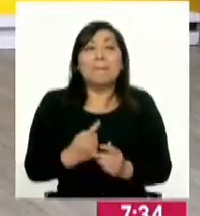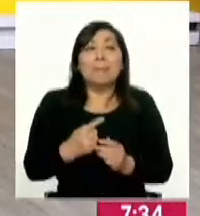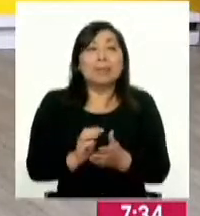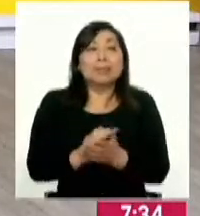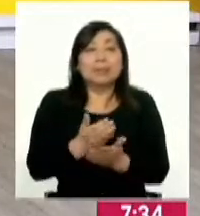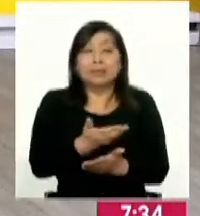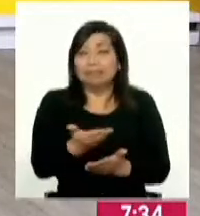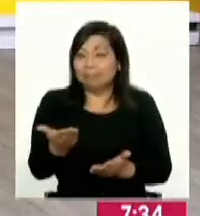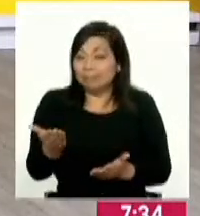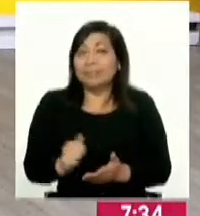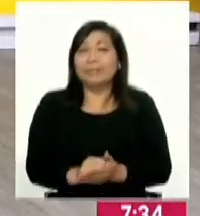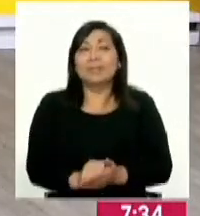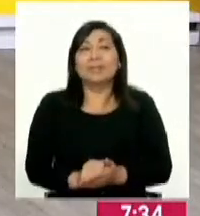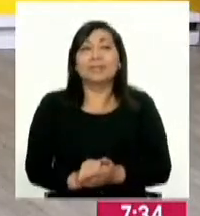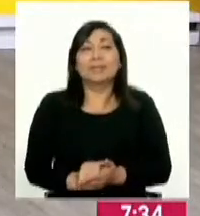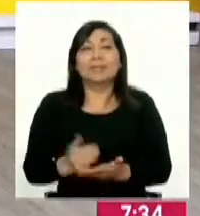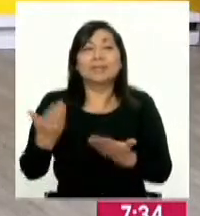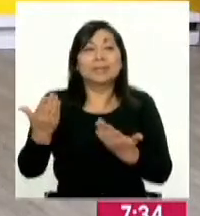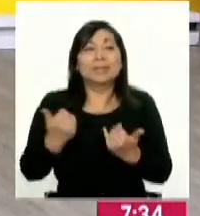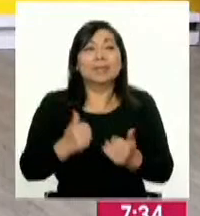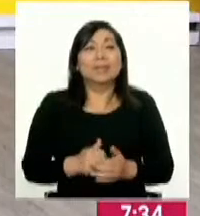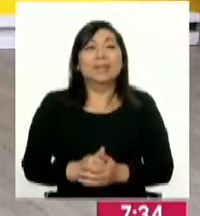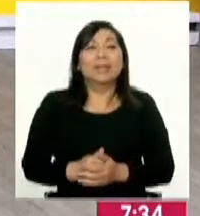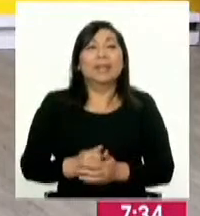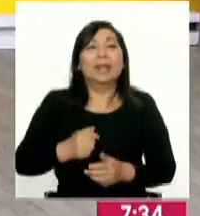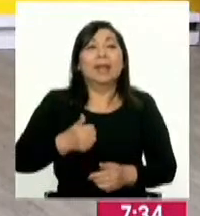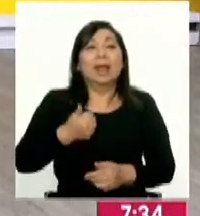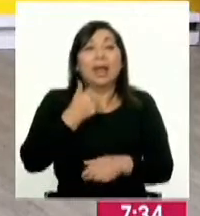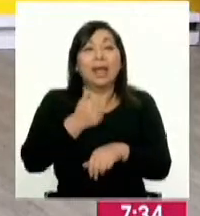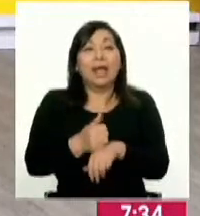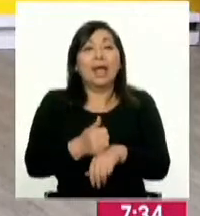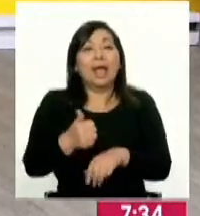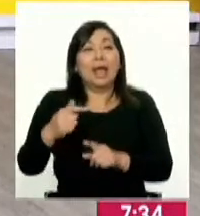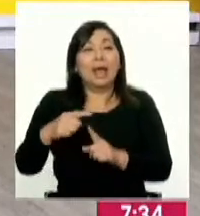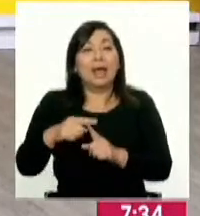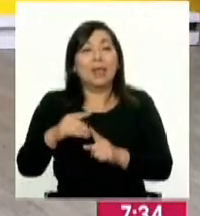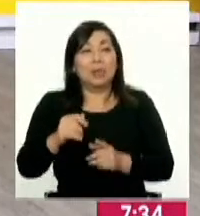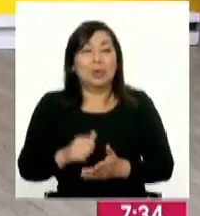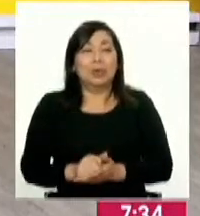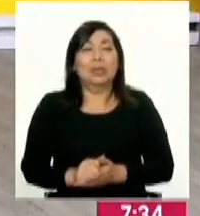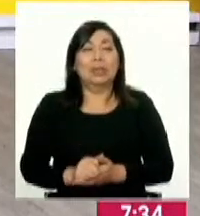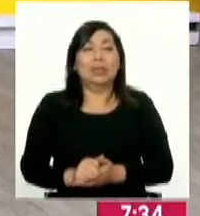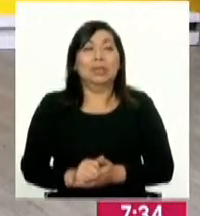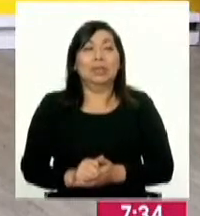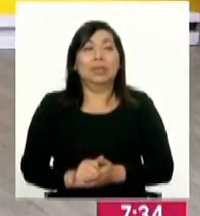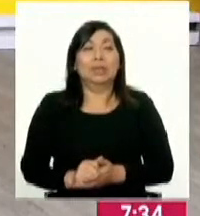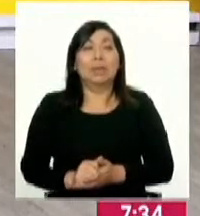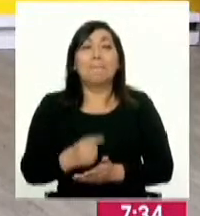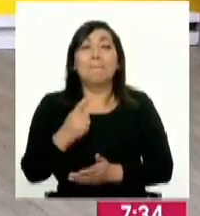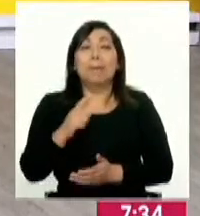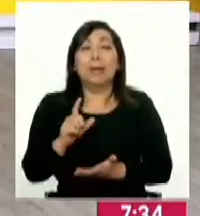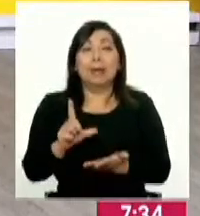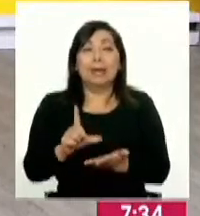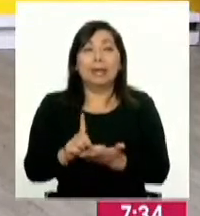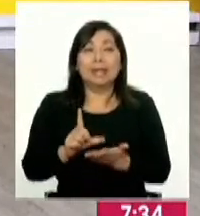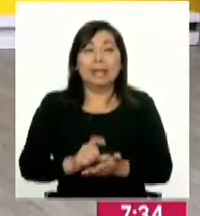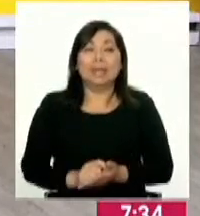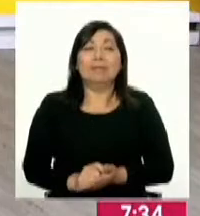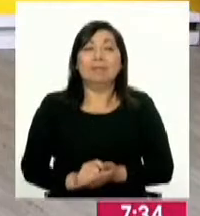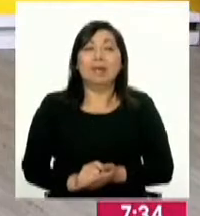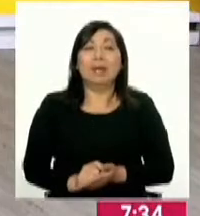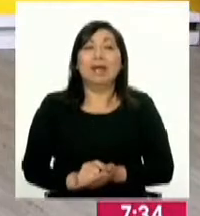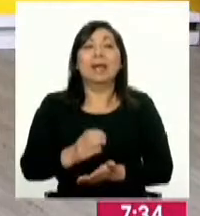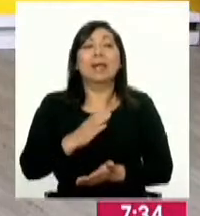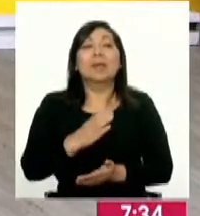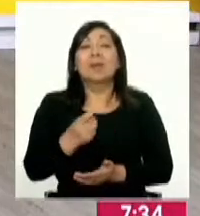saludar entonces a nuestra invitada, Quilla Miranda, jefa de asesores de la ATU, de la Autoridad de Transporte Urbano para Lima y Callao.